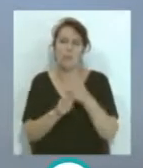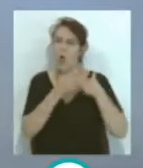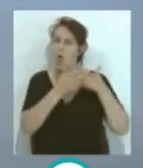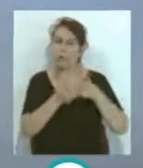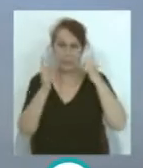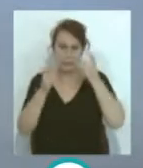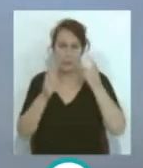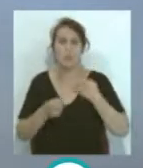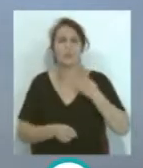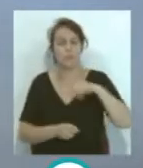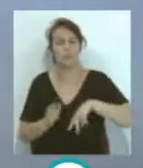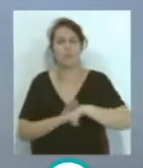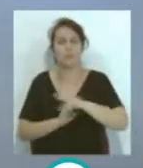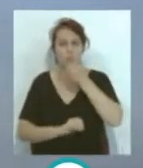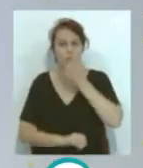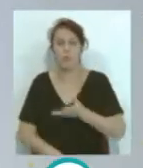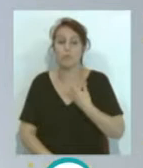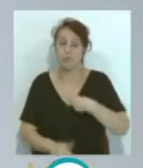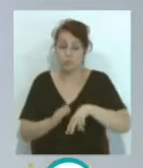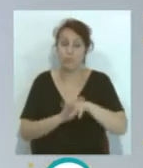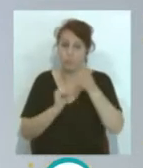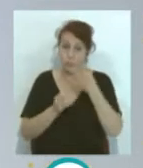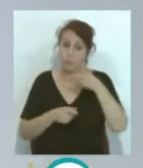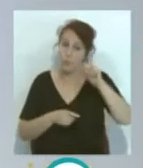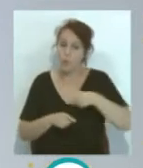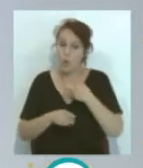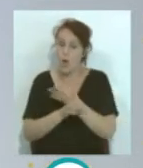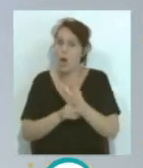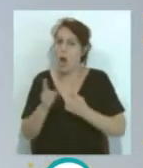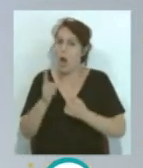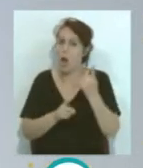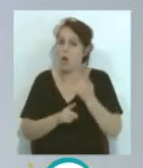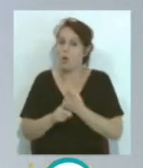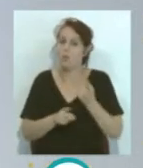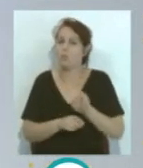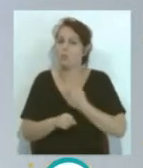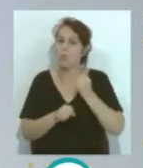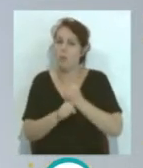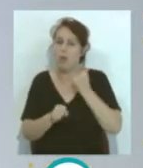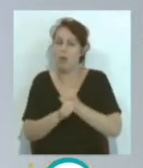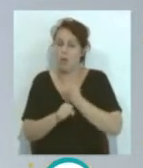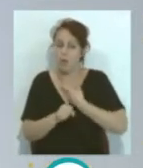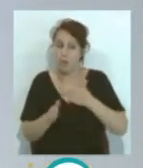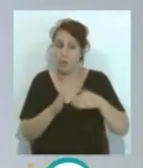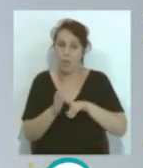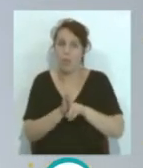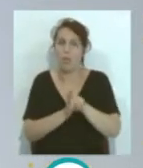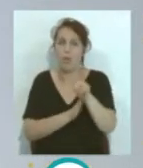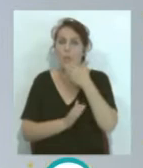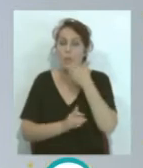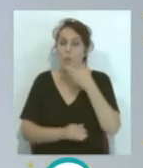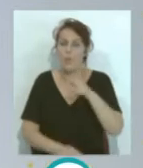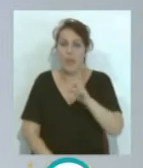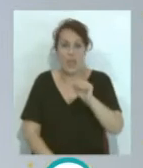sacrificio... ...sino también con buen fútbol. Sí, buen fútbol y con el rendimiento... ...de algunos jugadores... ...que ha ido encrechiendo durante la temporada... ...el caso por ejemplo de